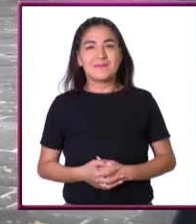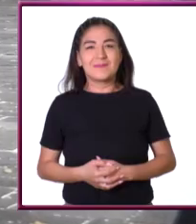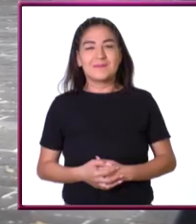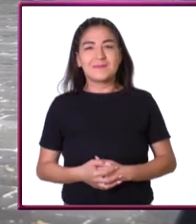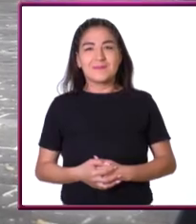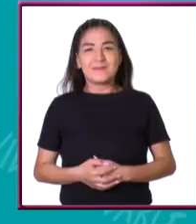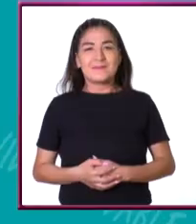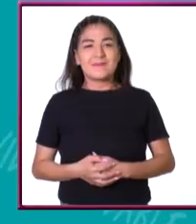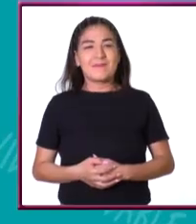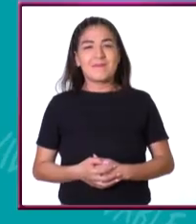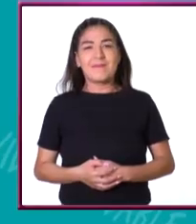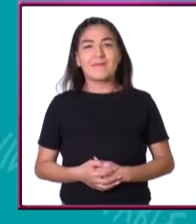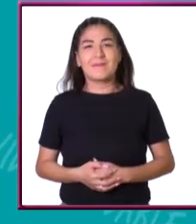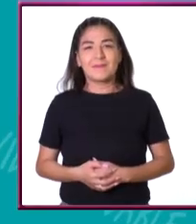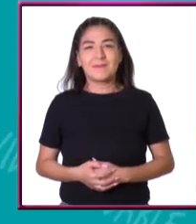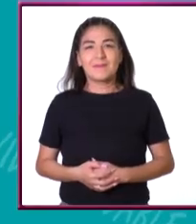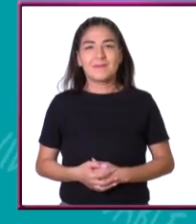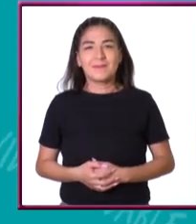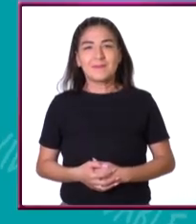adiós